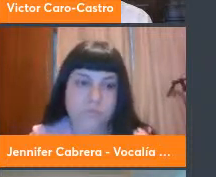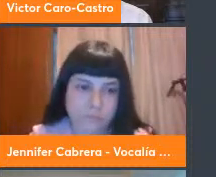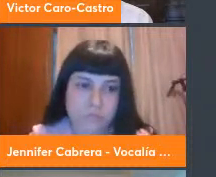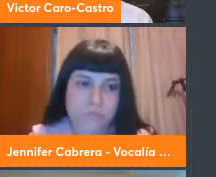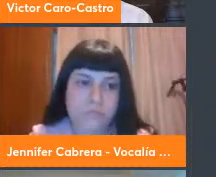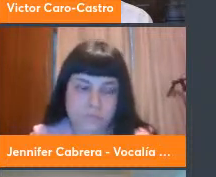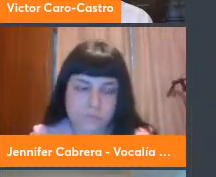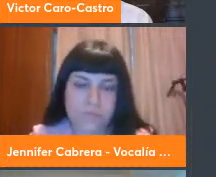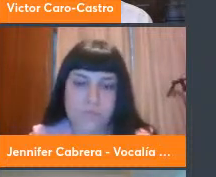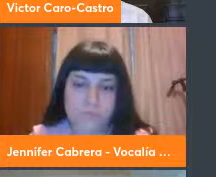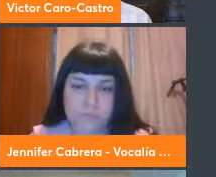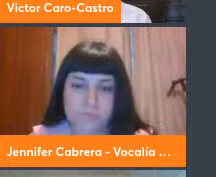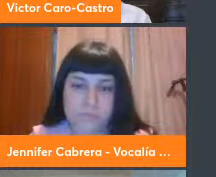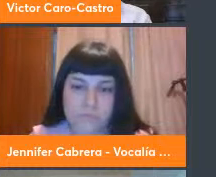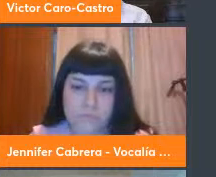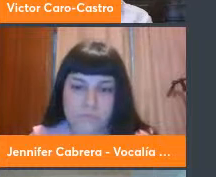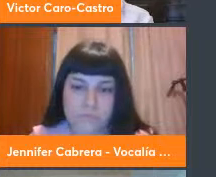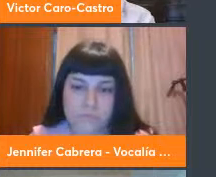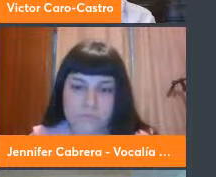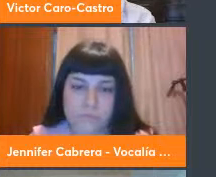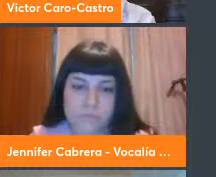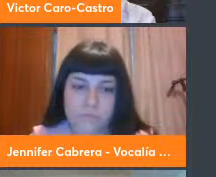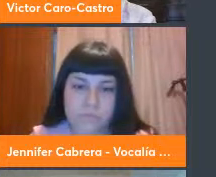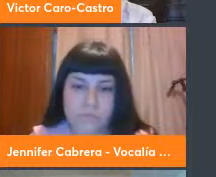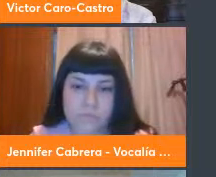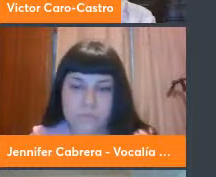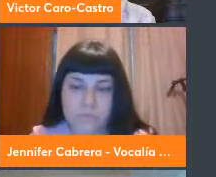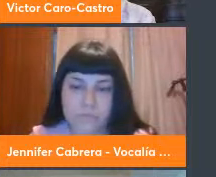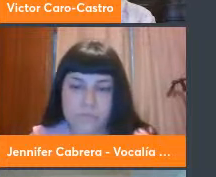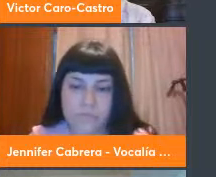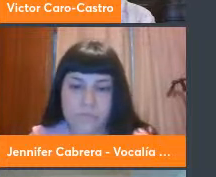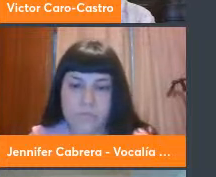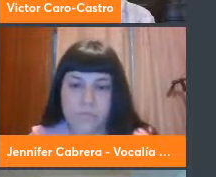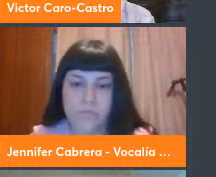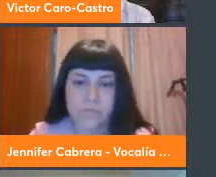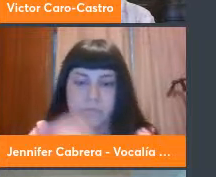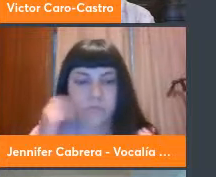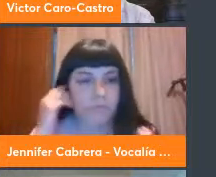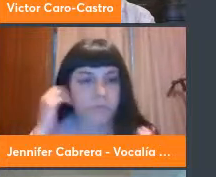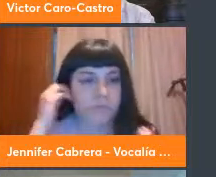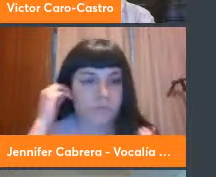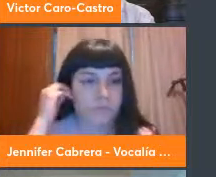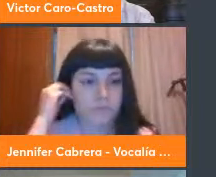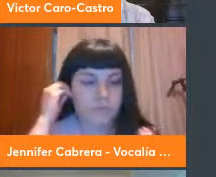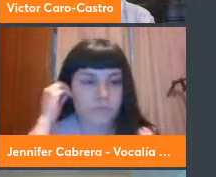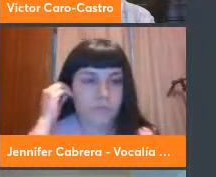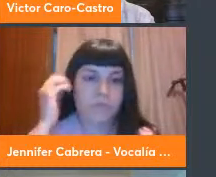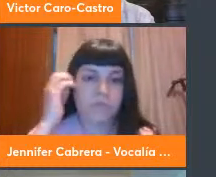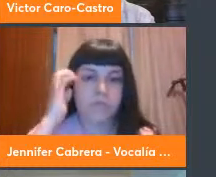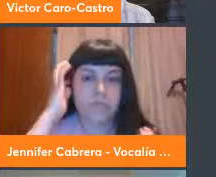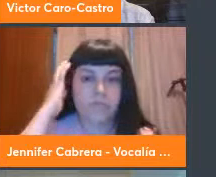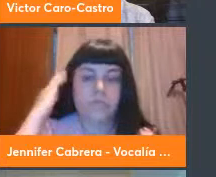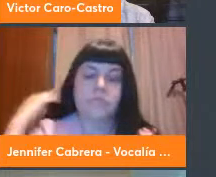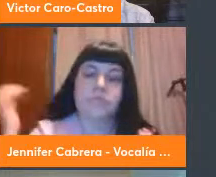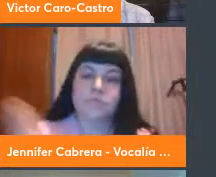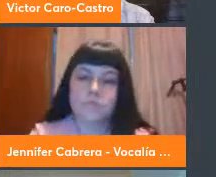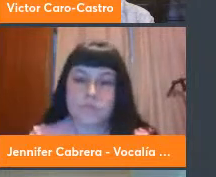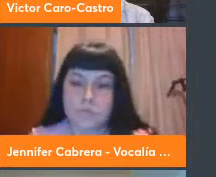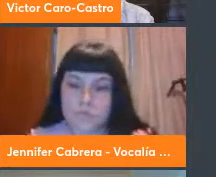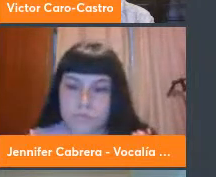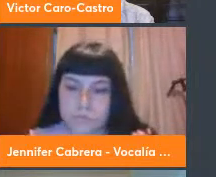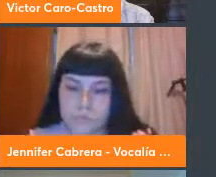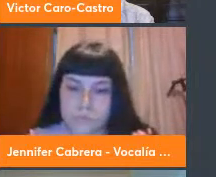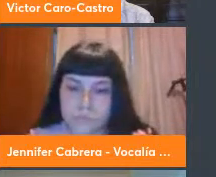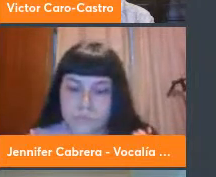más en los que más se encaminaba las empresas y las organizaciones en la agenda y cuando se les